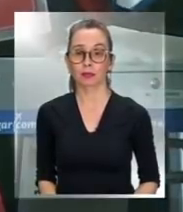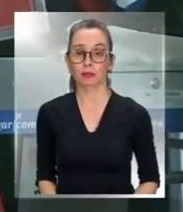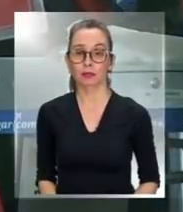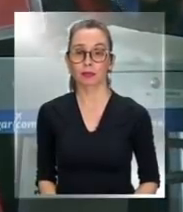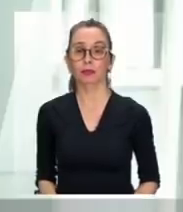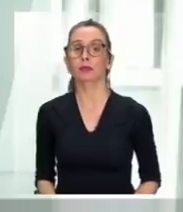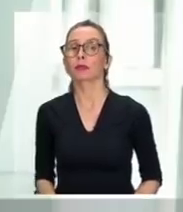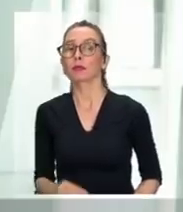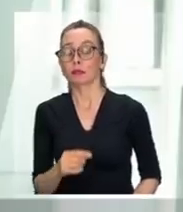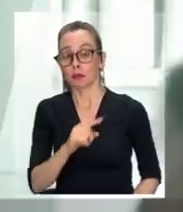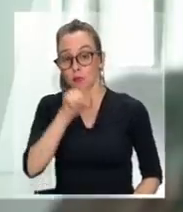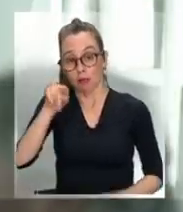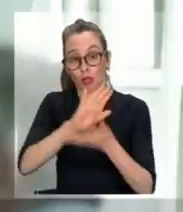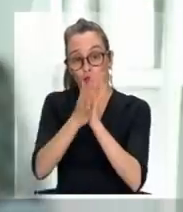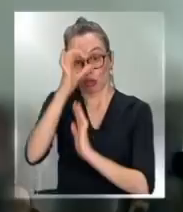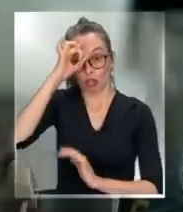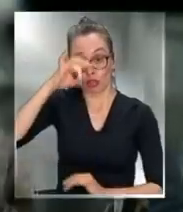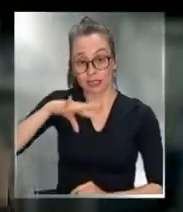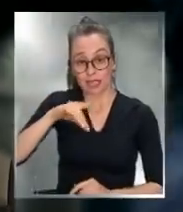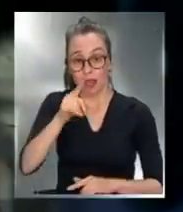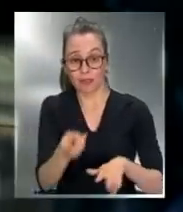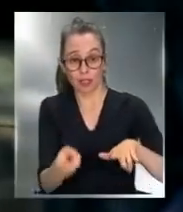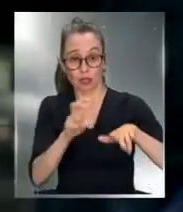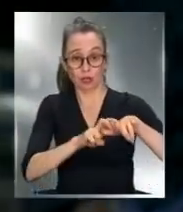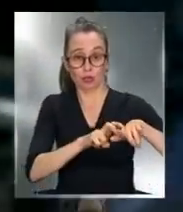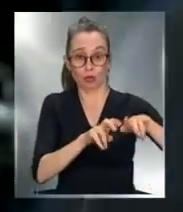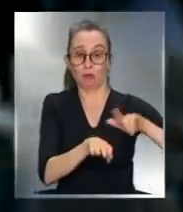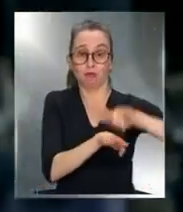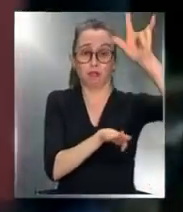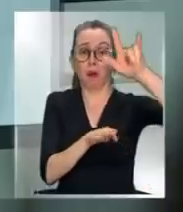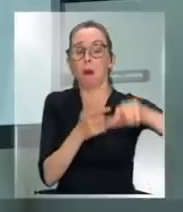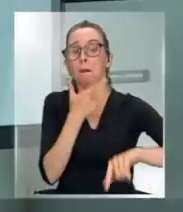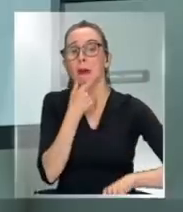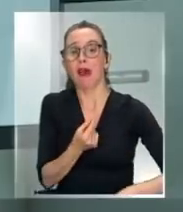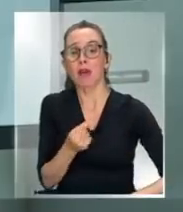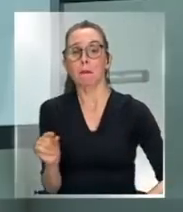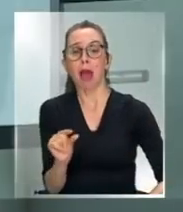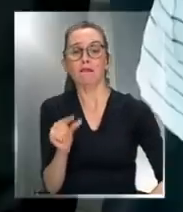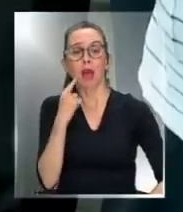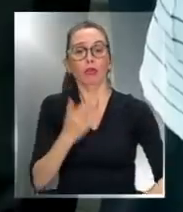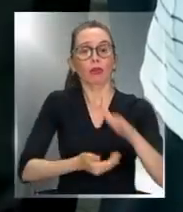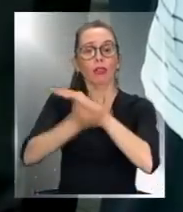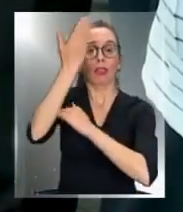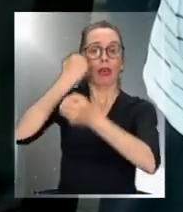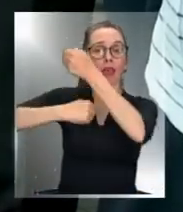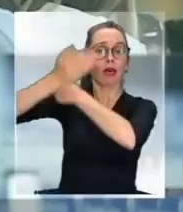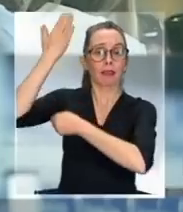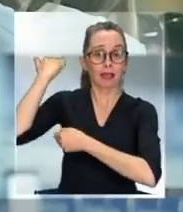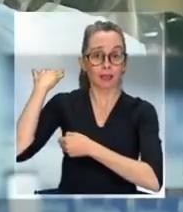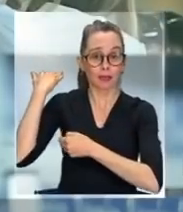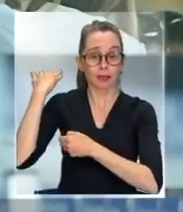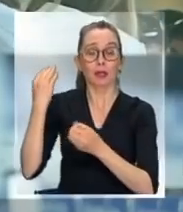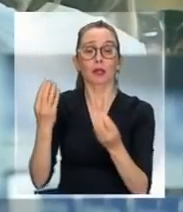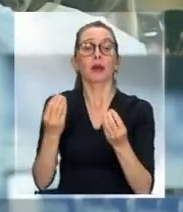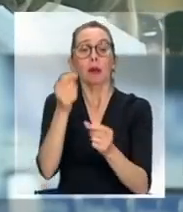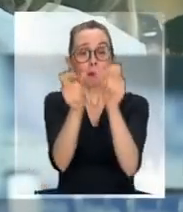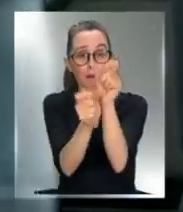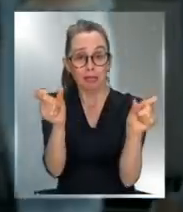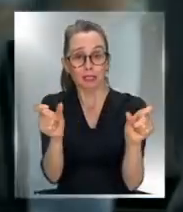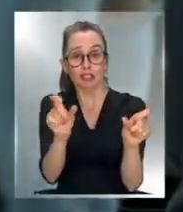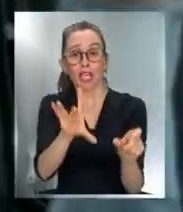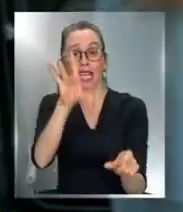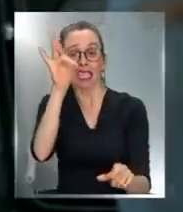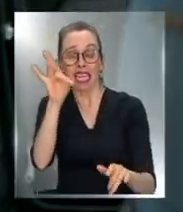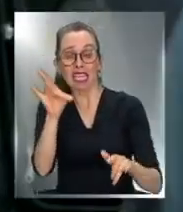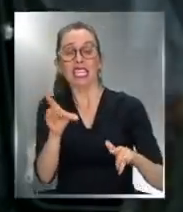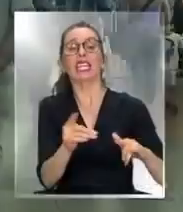Para nadie es un misterio que hoy subirse a un avión resulta más fácil y asequible que hace un par de años. La cantidad de personas que hoy optan por